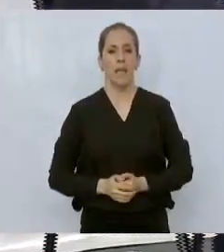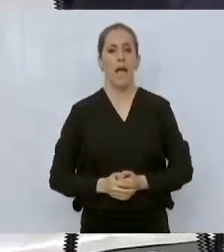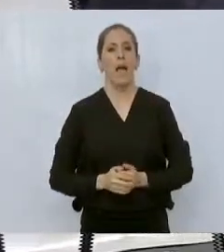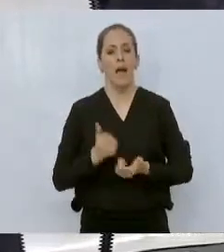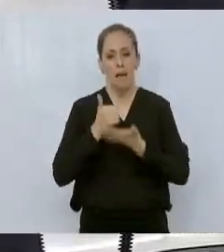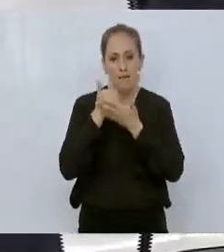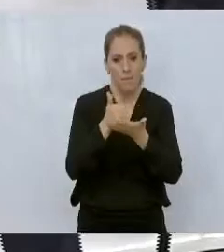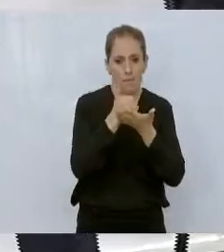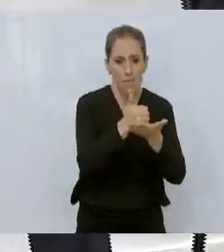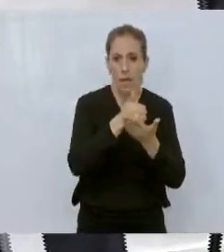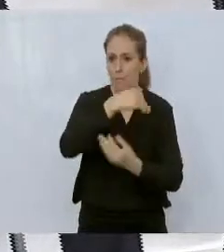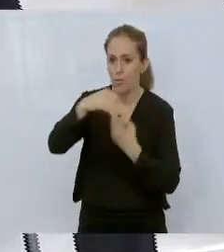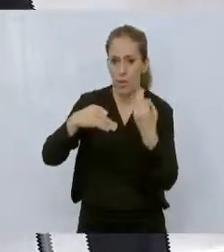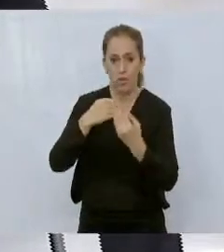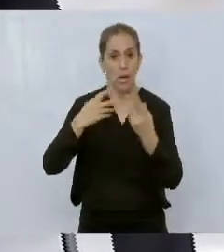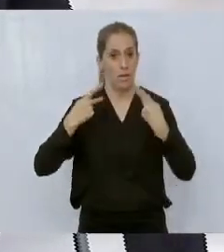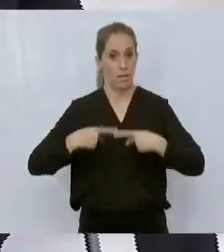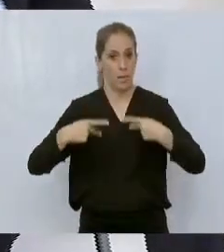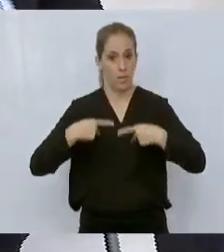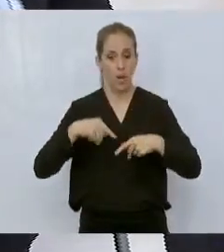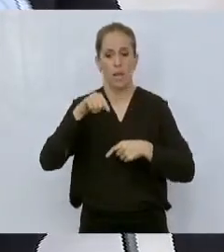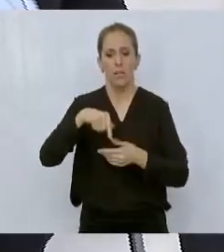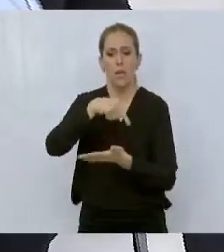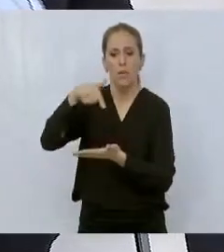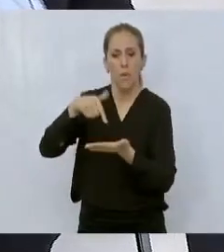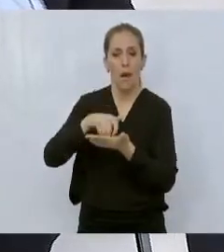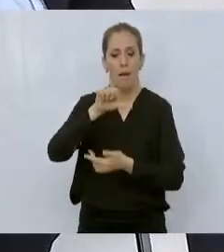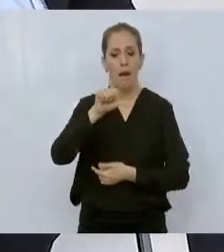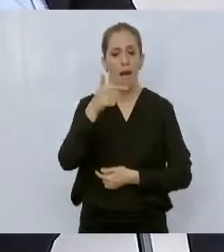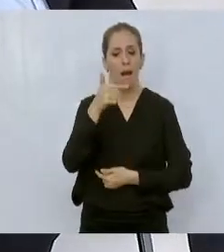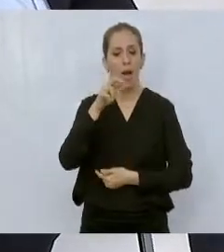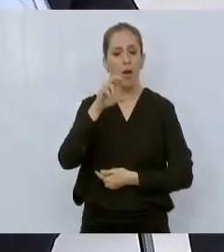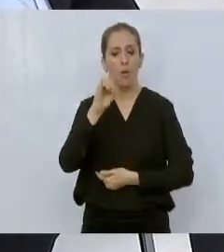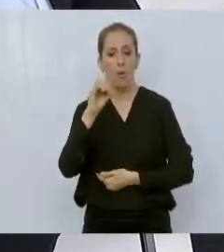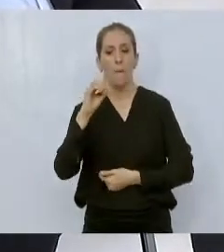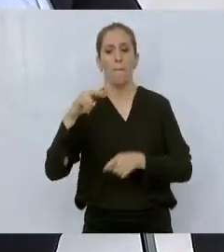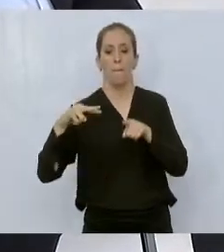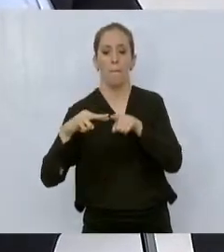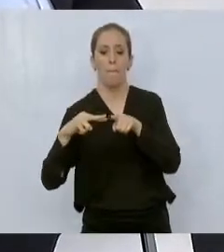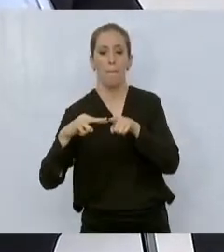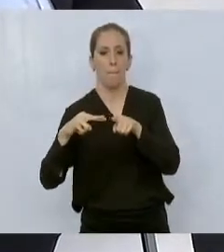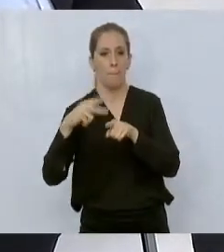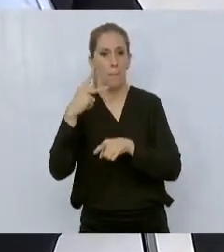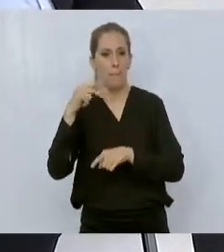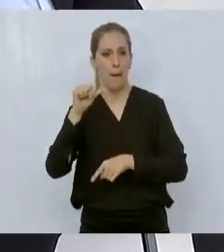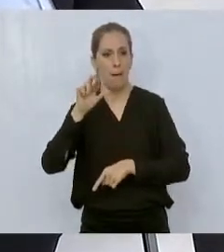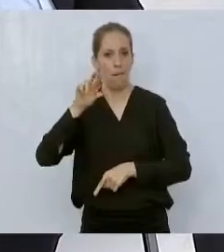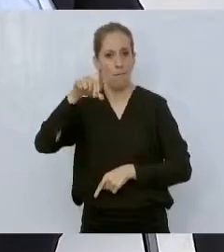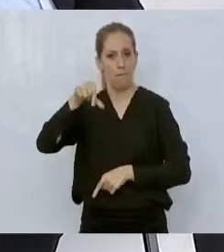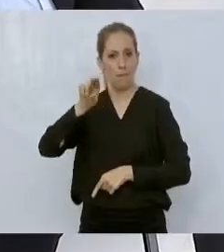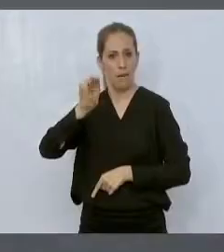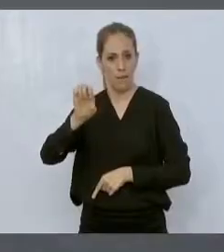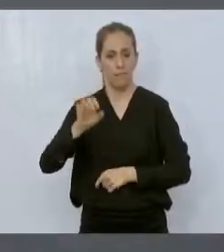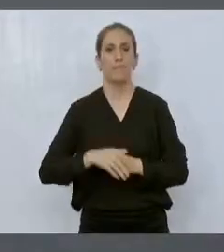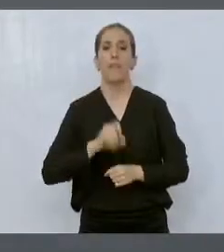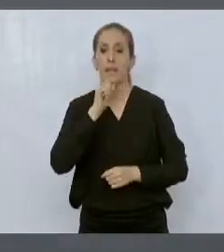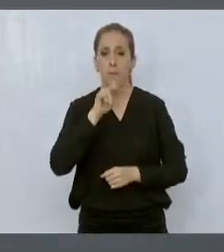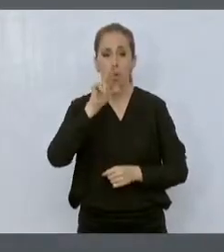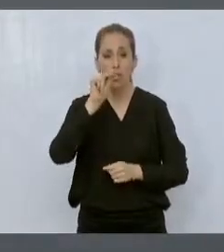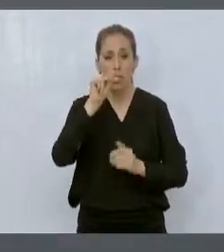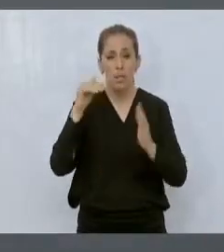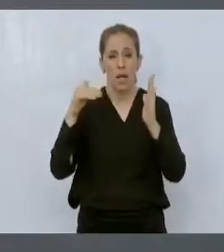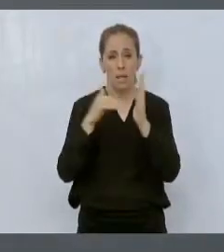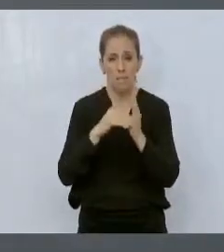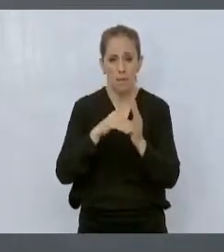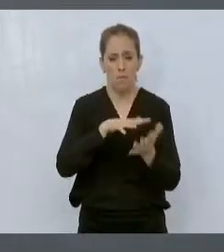trabajadores de estos agroparques. Hemos construido un hospital en esa zona y estamos produciendo alrededor de 80 mil toneladas de tomate